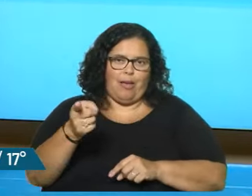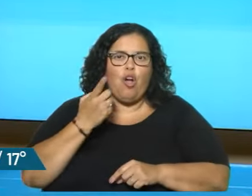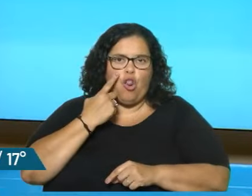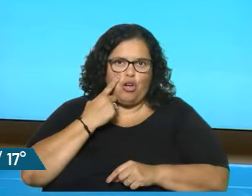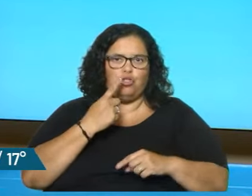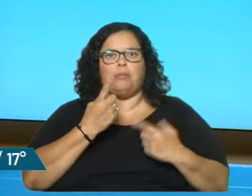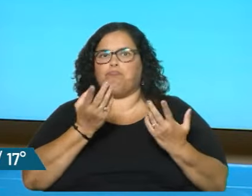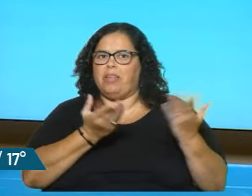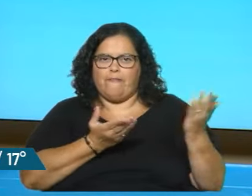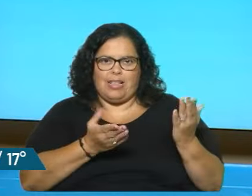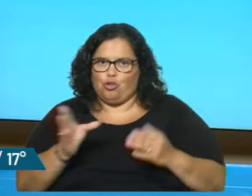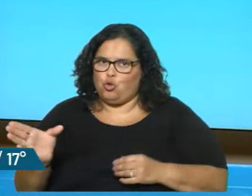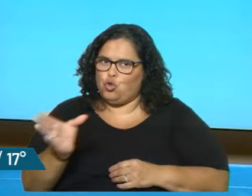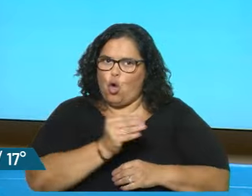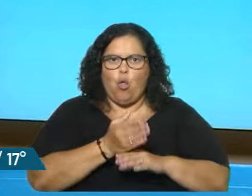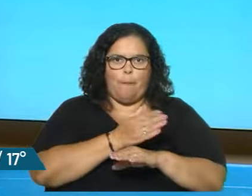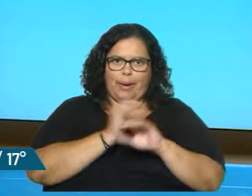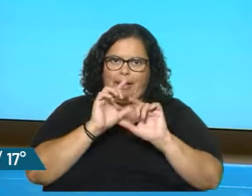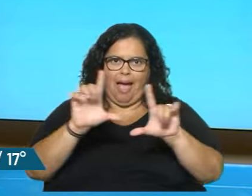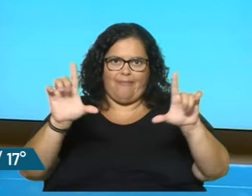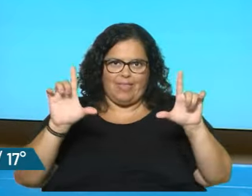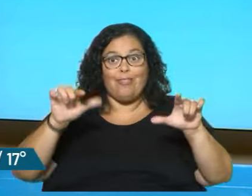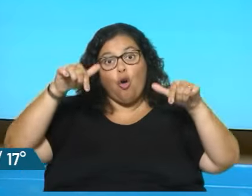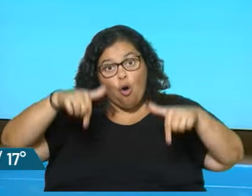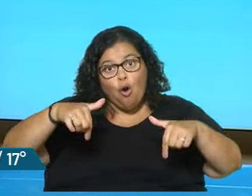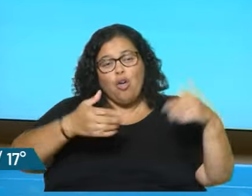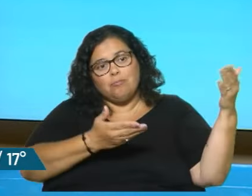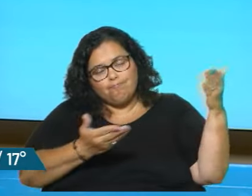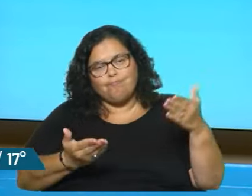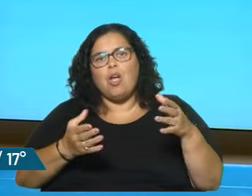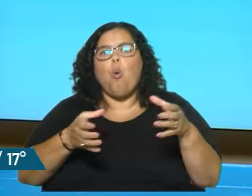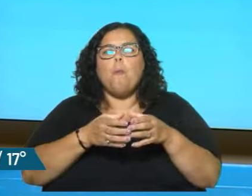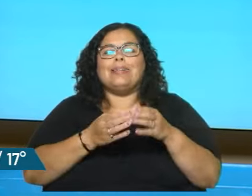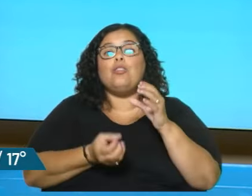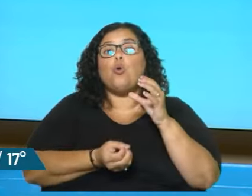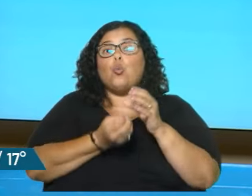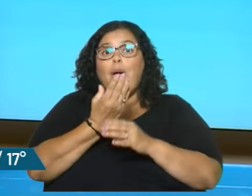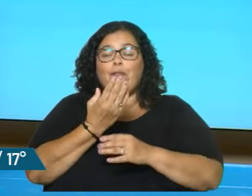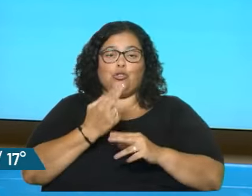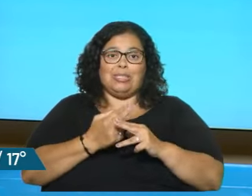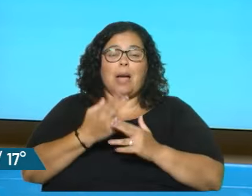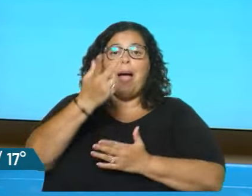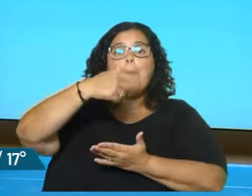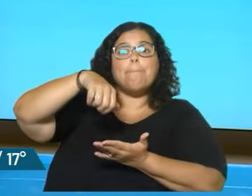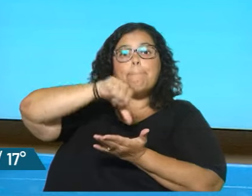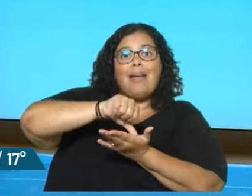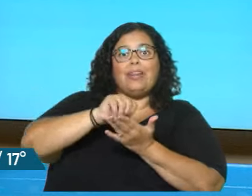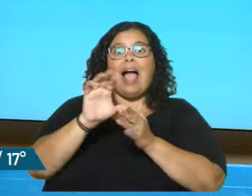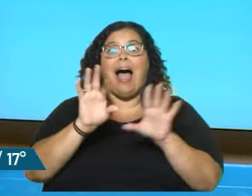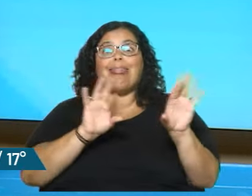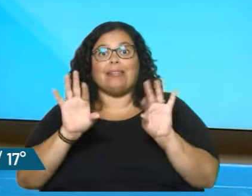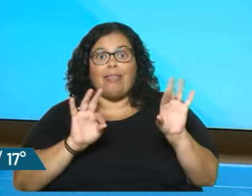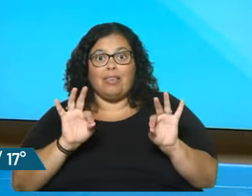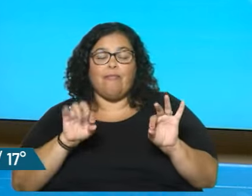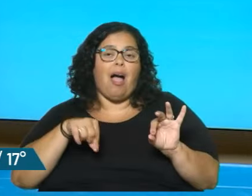invitando a todos los candidatos. Y hoy es el turno de un partido nuevo, Patria Alternativa, así se llama. Y queremos presentarles